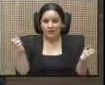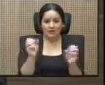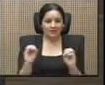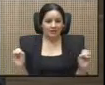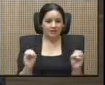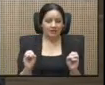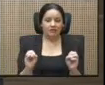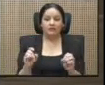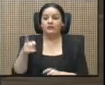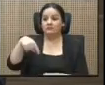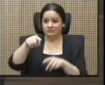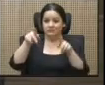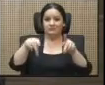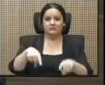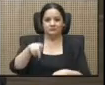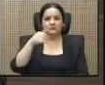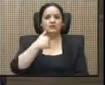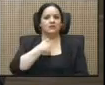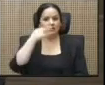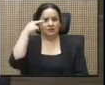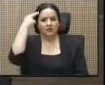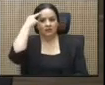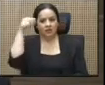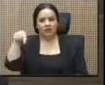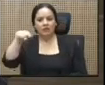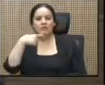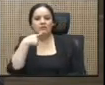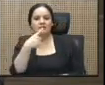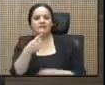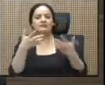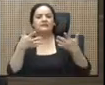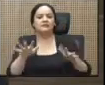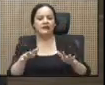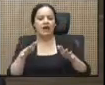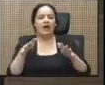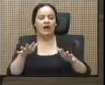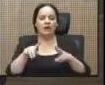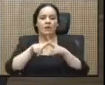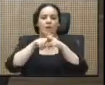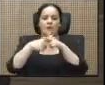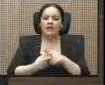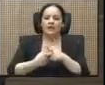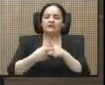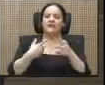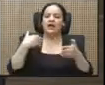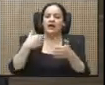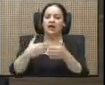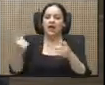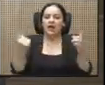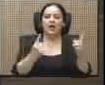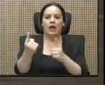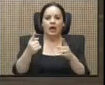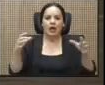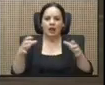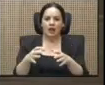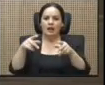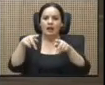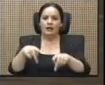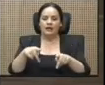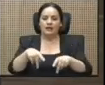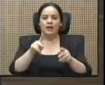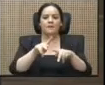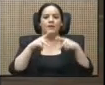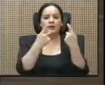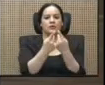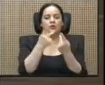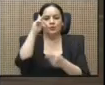Ellos tienen razón y ellos dicen, ya comienzan a acercarse la gente de los partidos políticos porque ya vienen